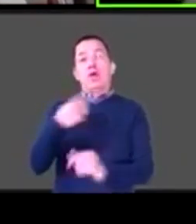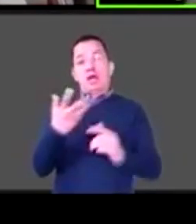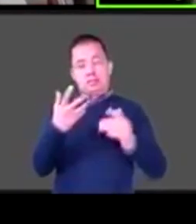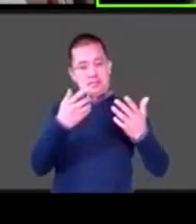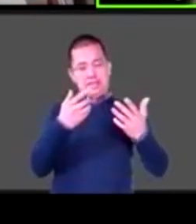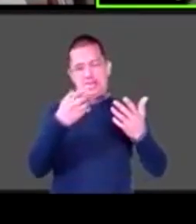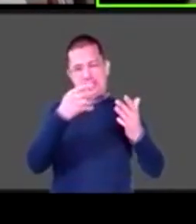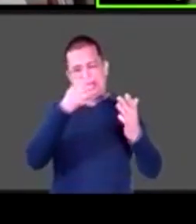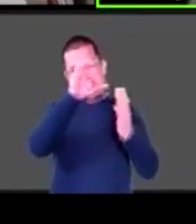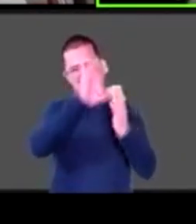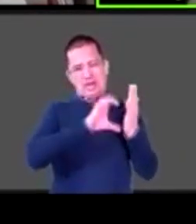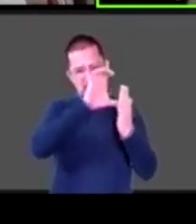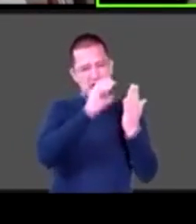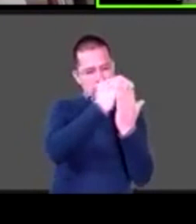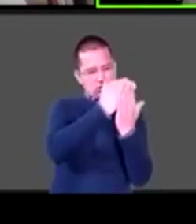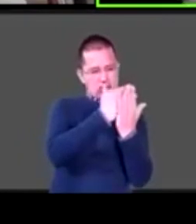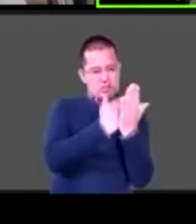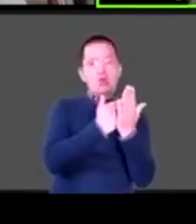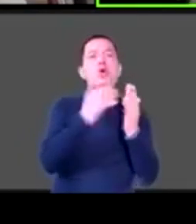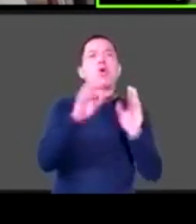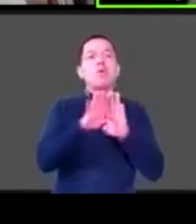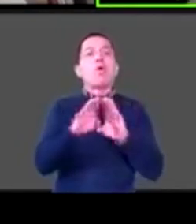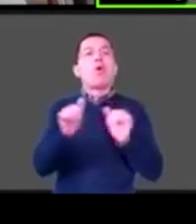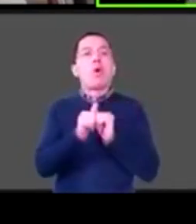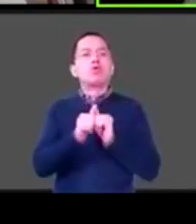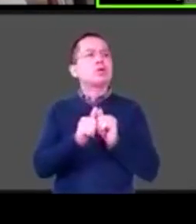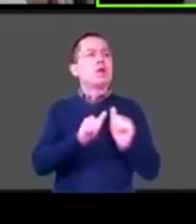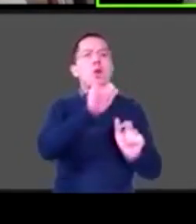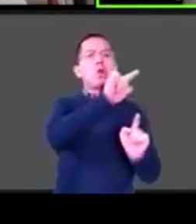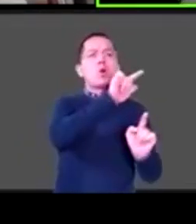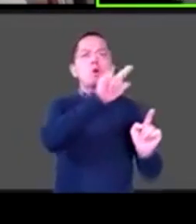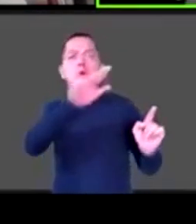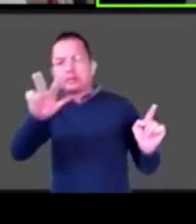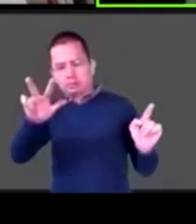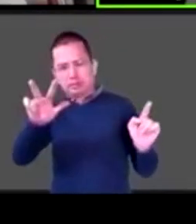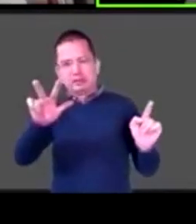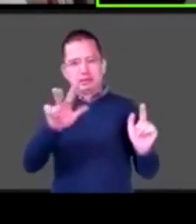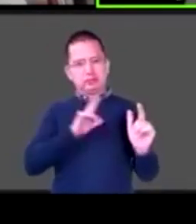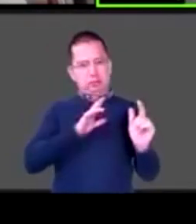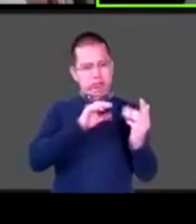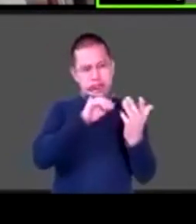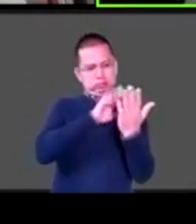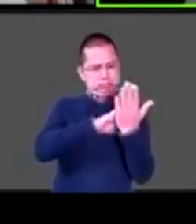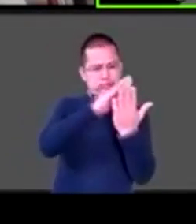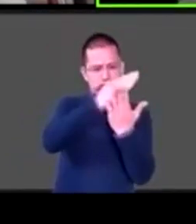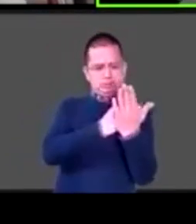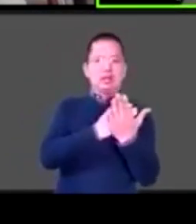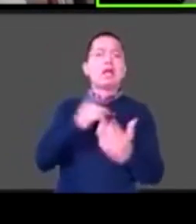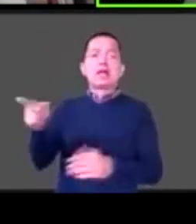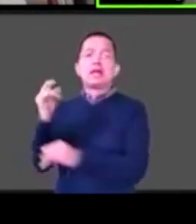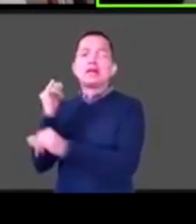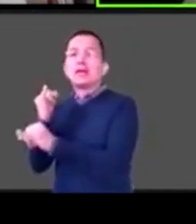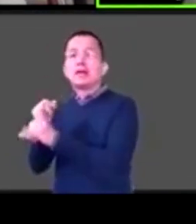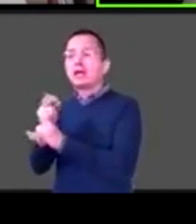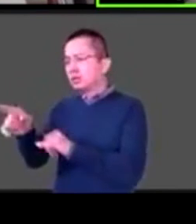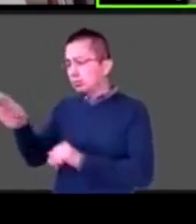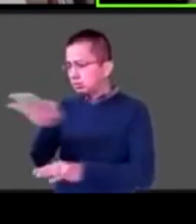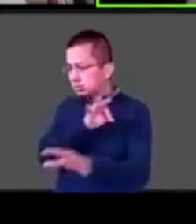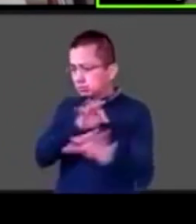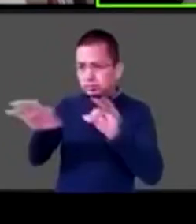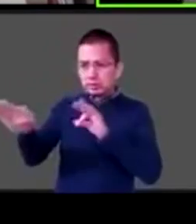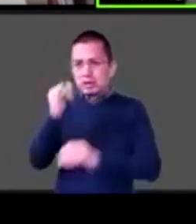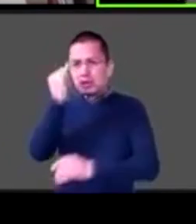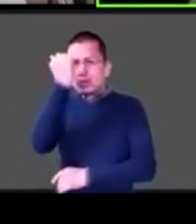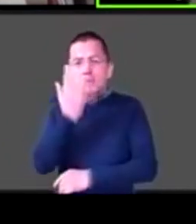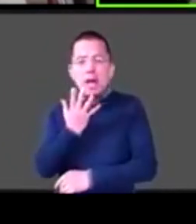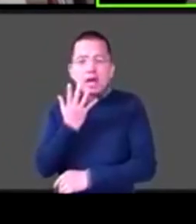la semana y saqué de internet, al fin, es nada más para uso de la casa, ¿no? Imágenes de las cosas que